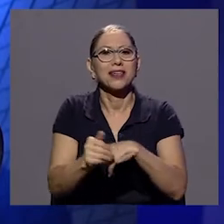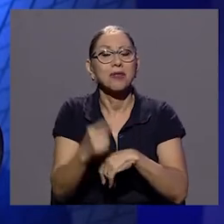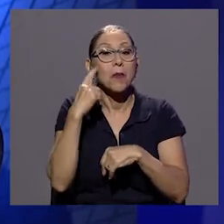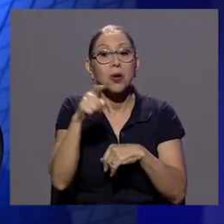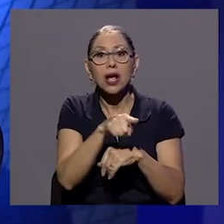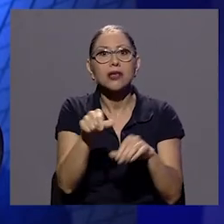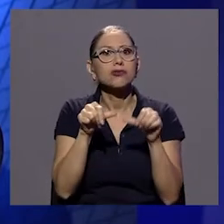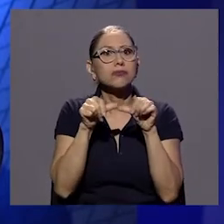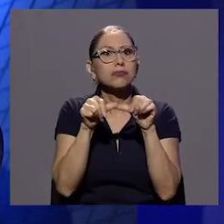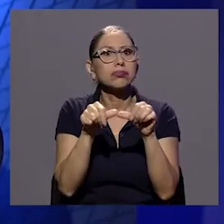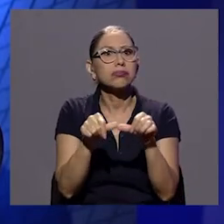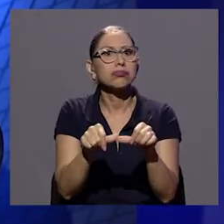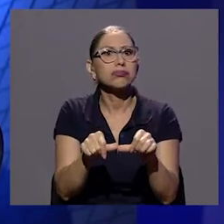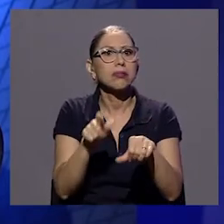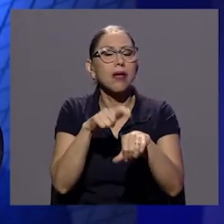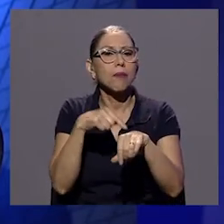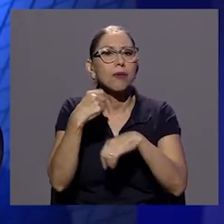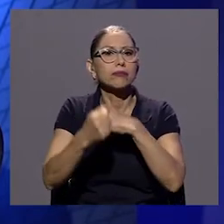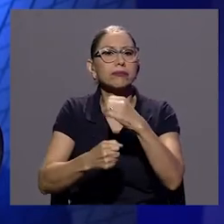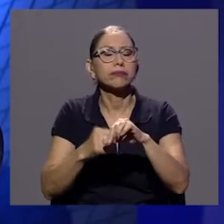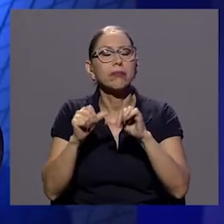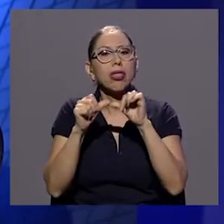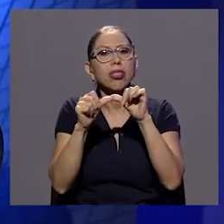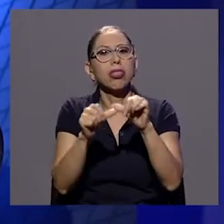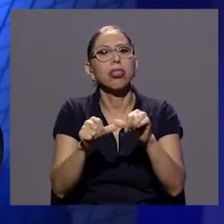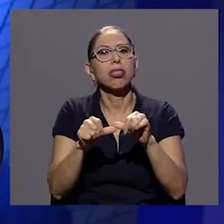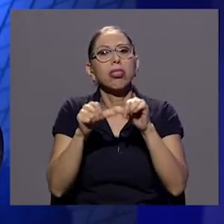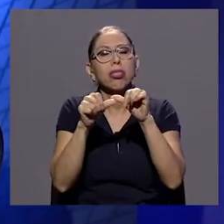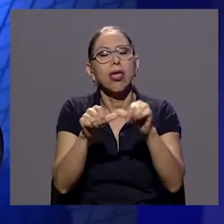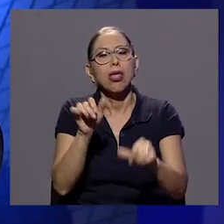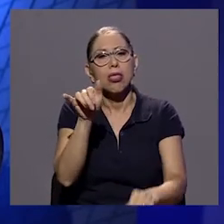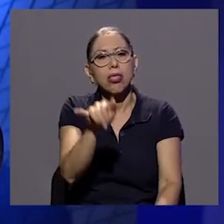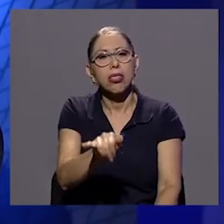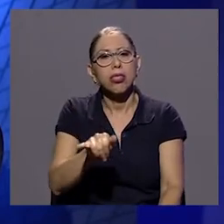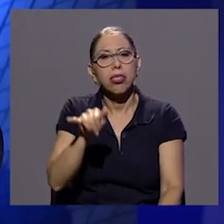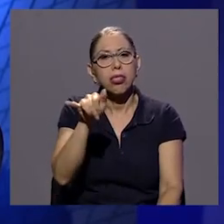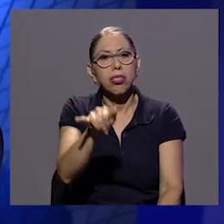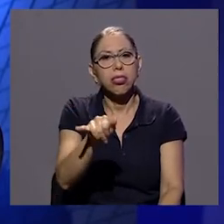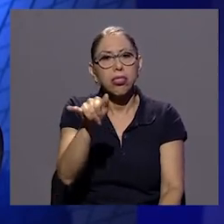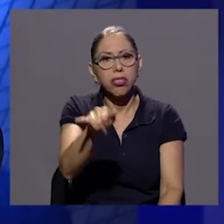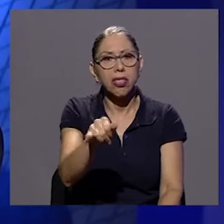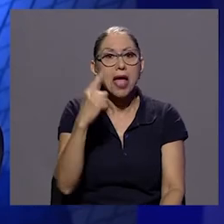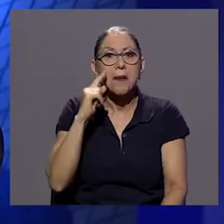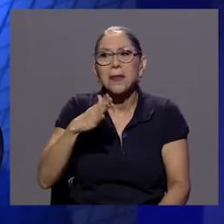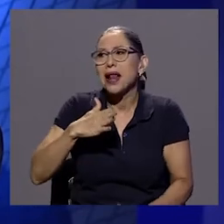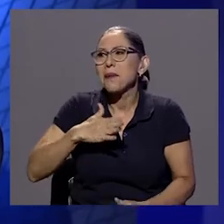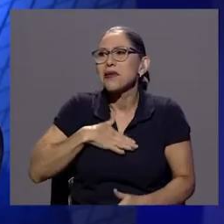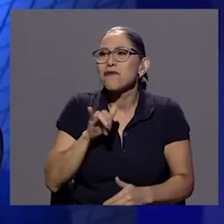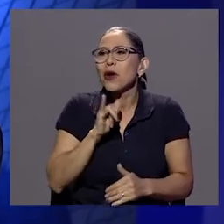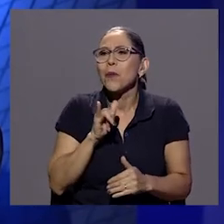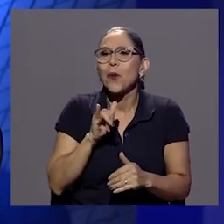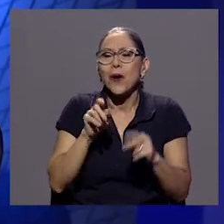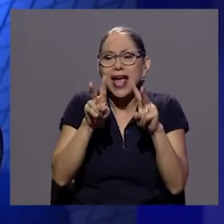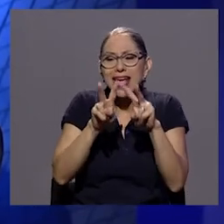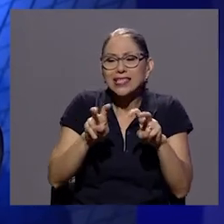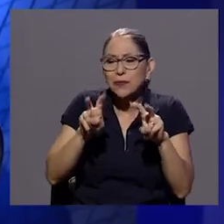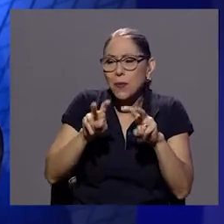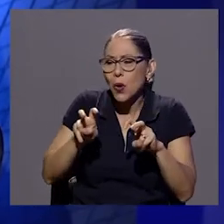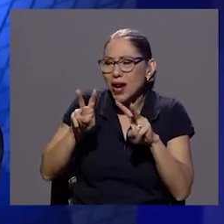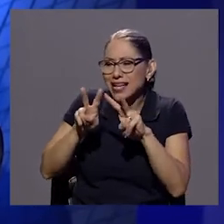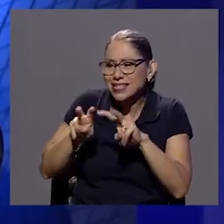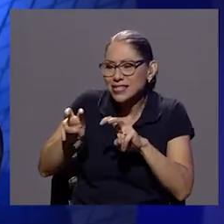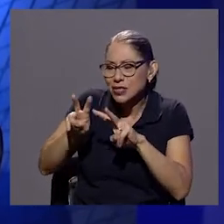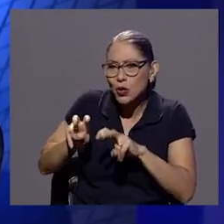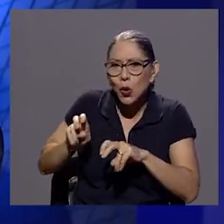entonces para mí fue como como una exploración casi que existencialista de